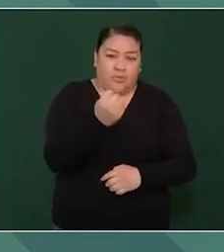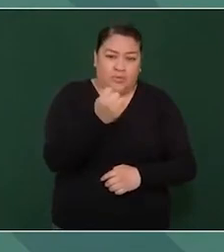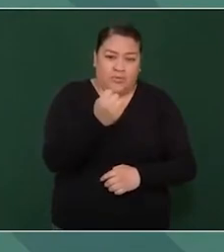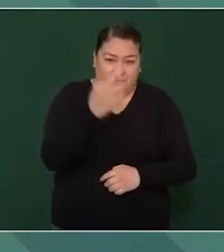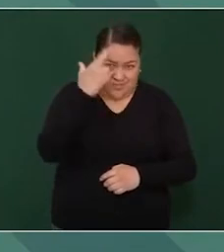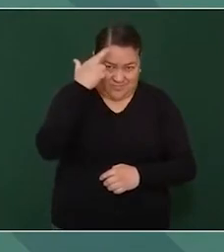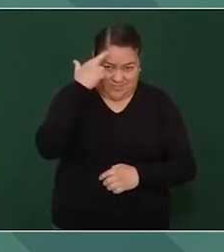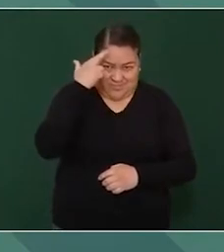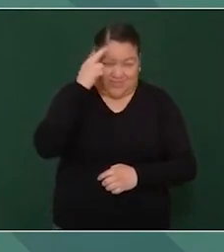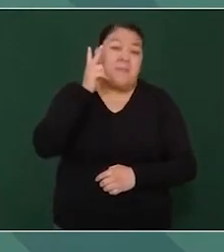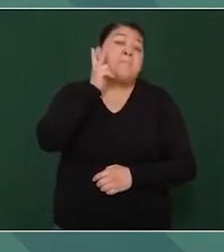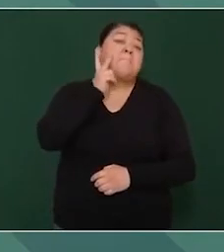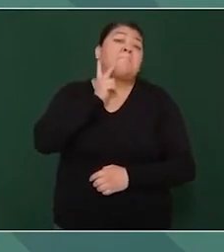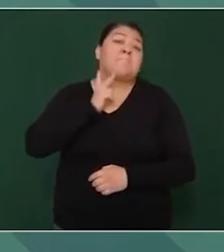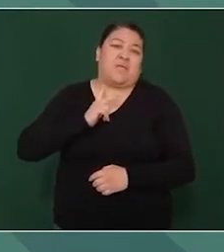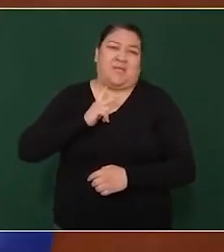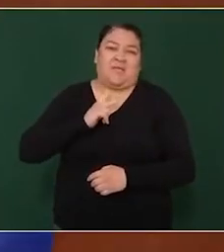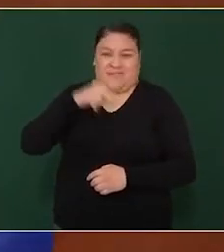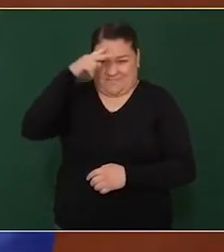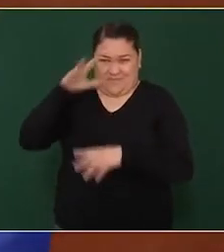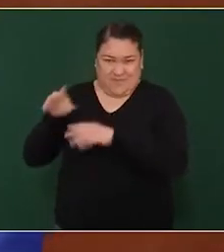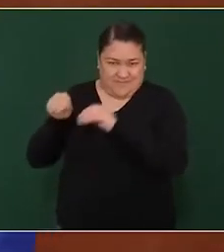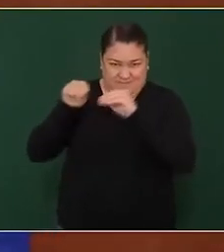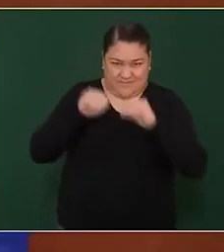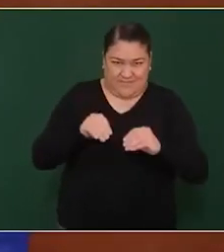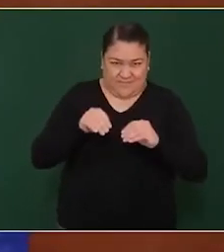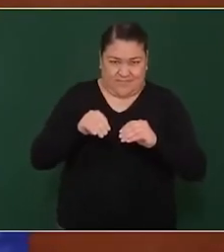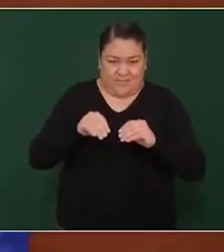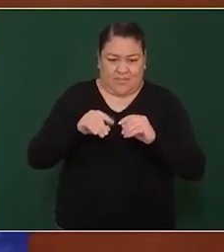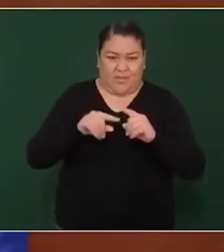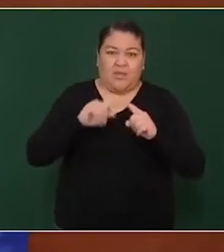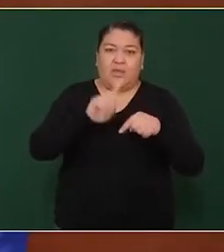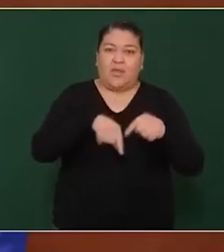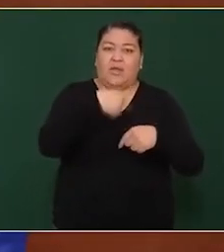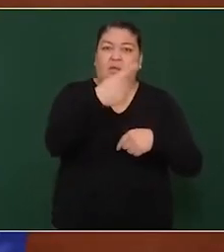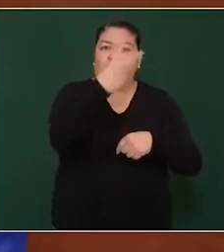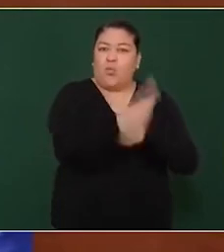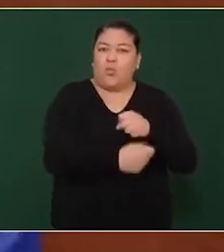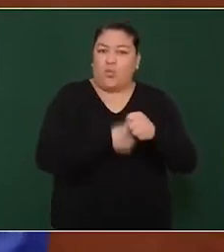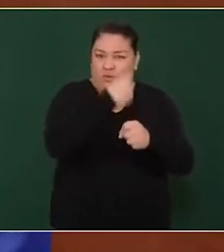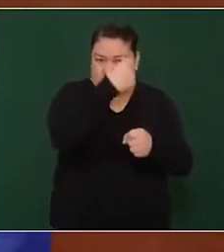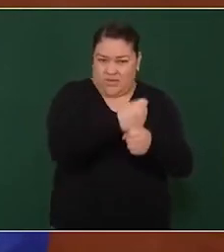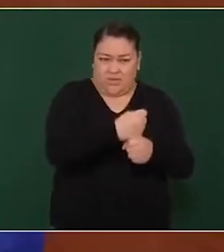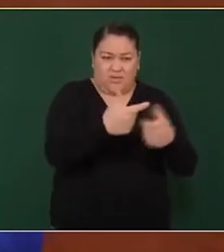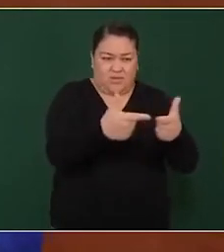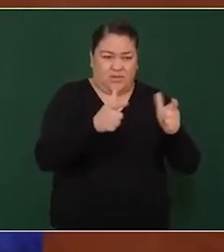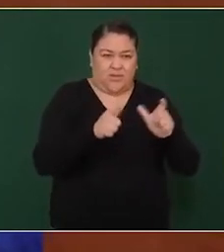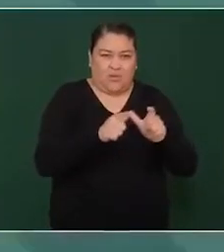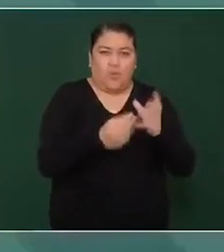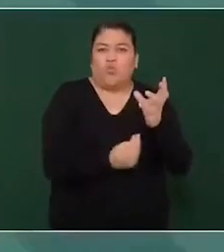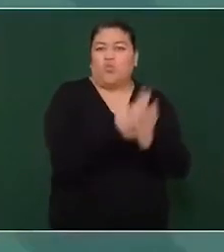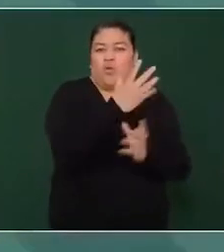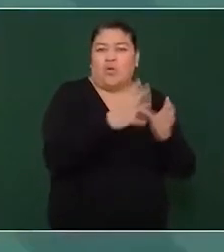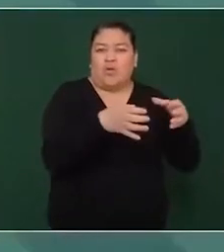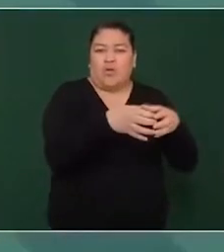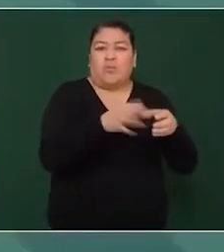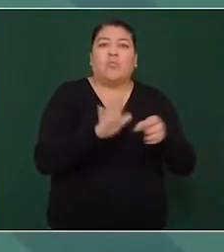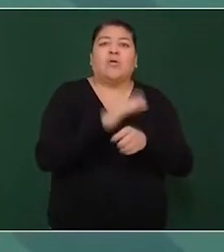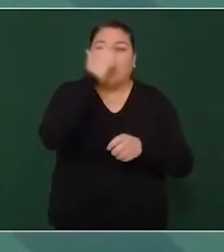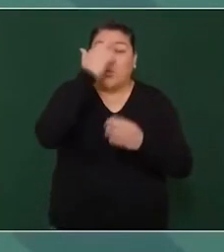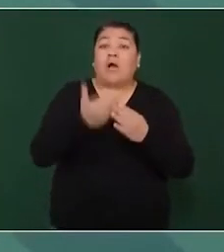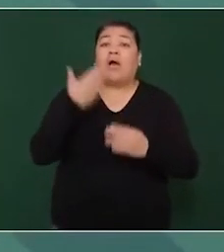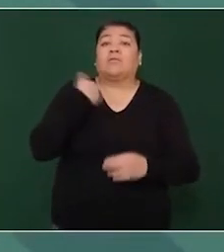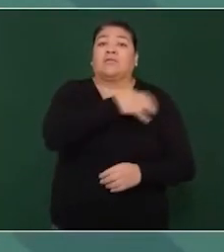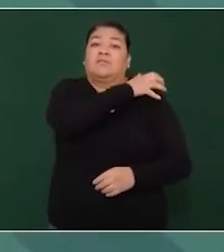de la expropiación petrolera, porque no les gustó que el general Cárdenas recuperara el